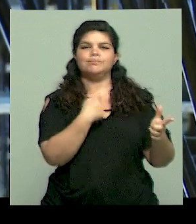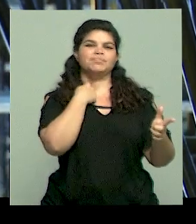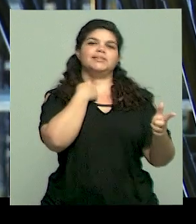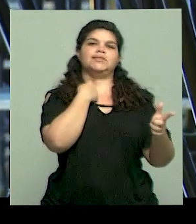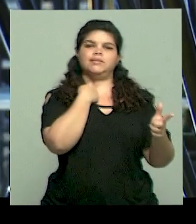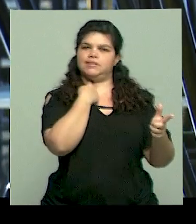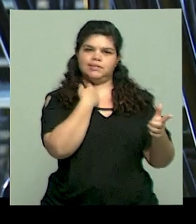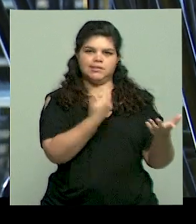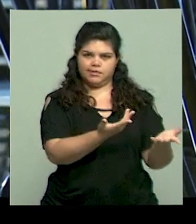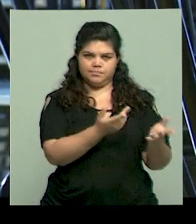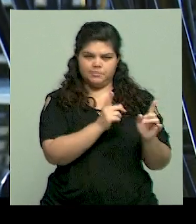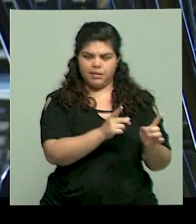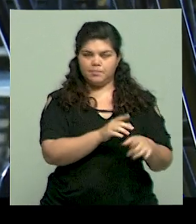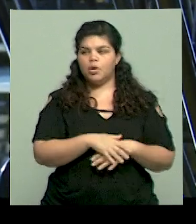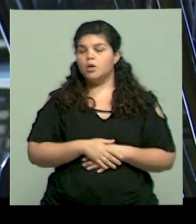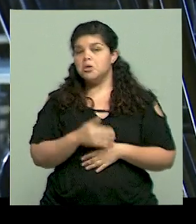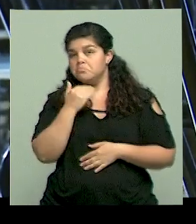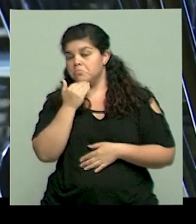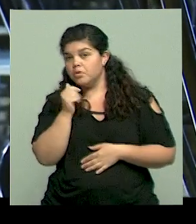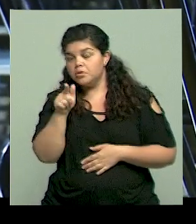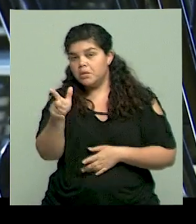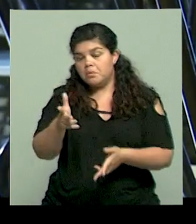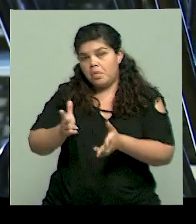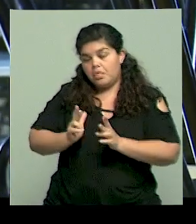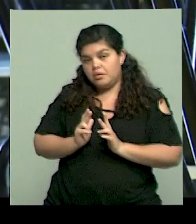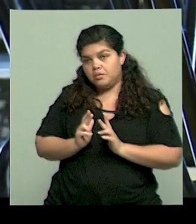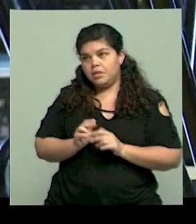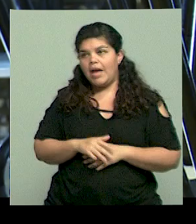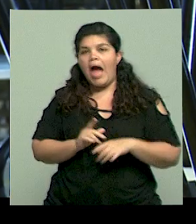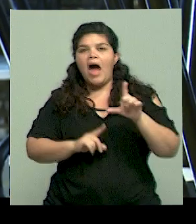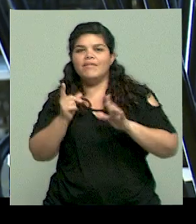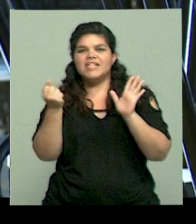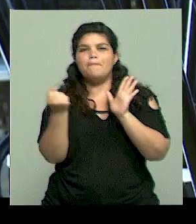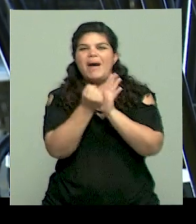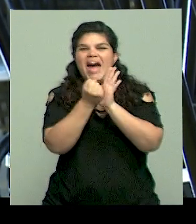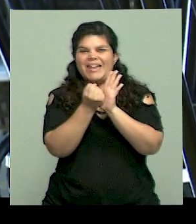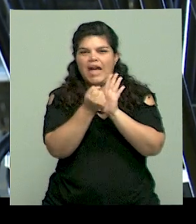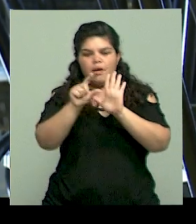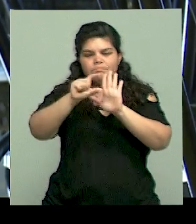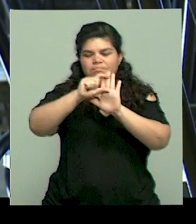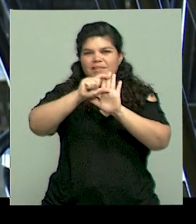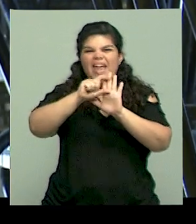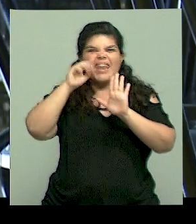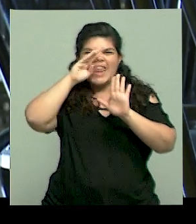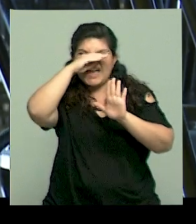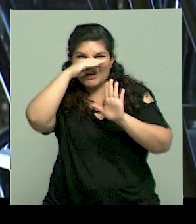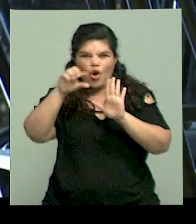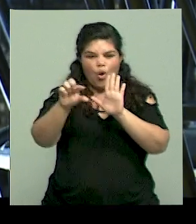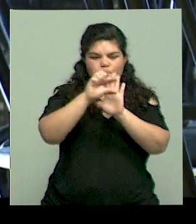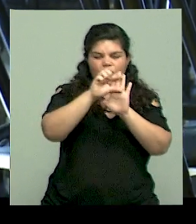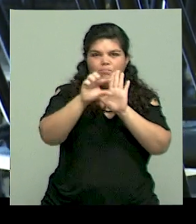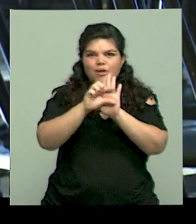de acuerdo o no con el tema de los sellos negros, los octógonos, de los sellos que